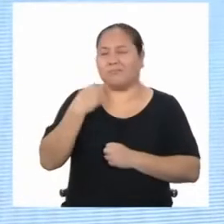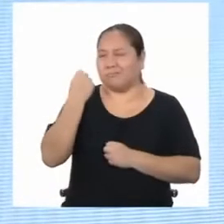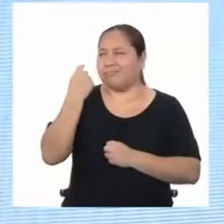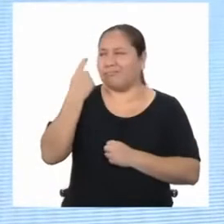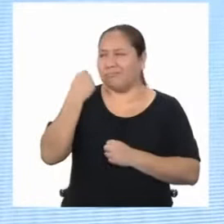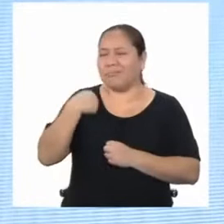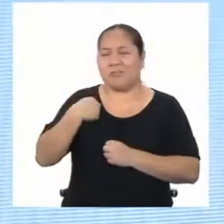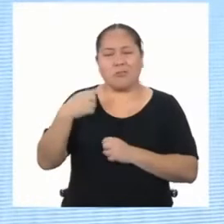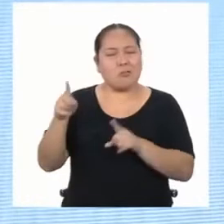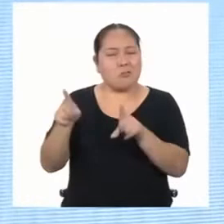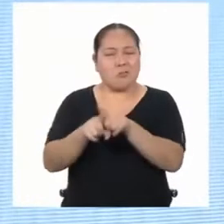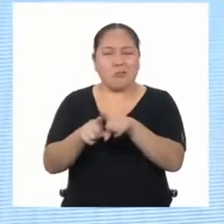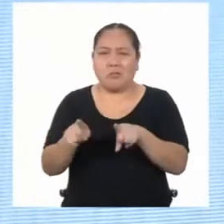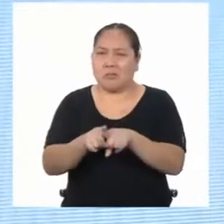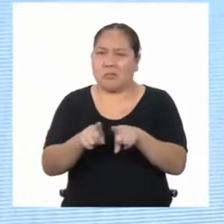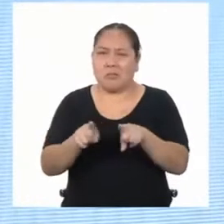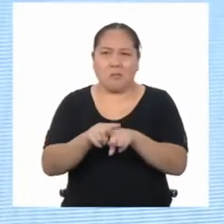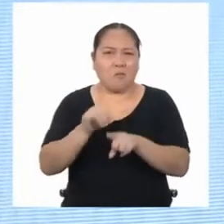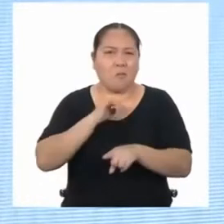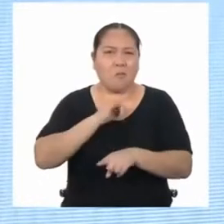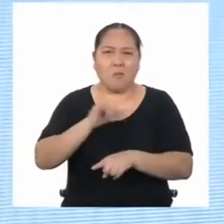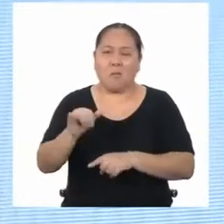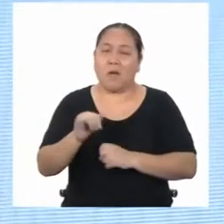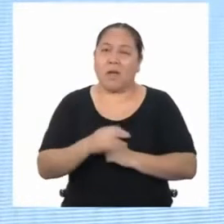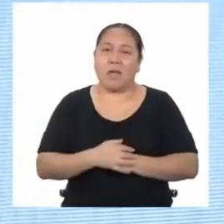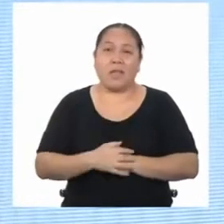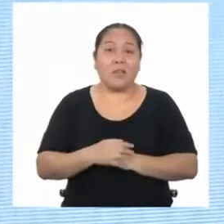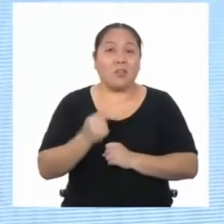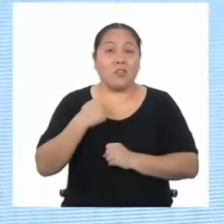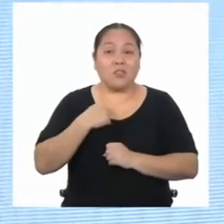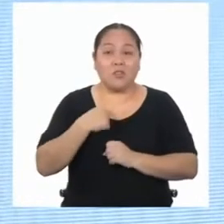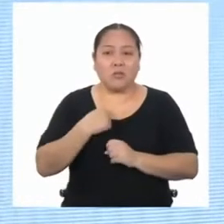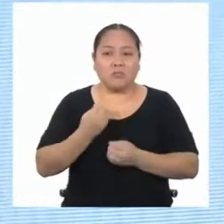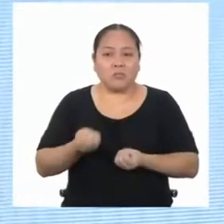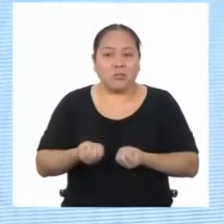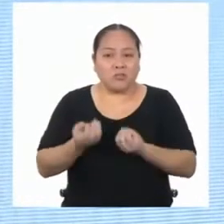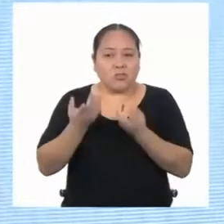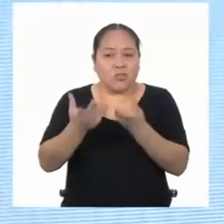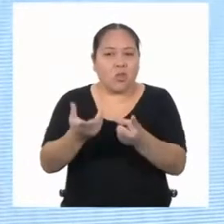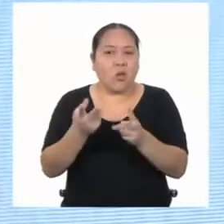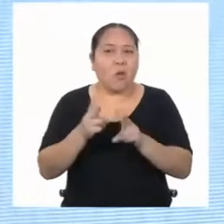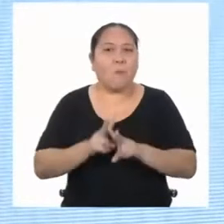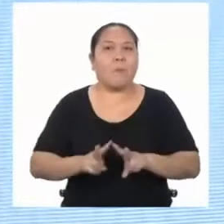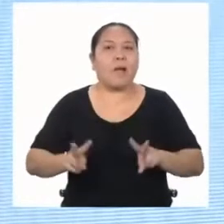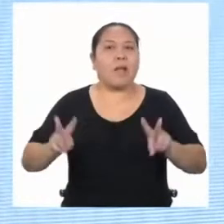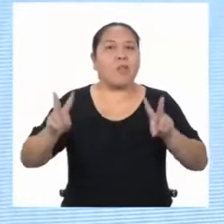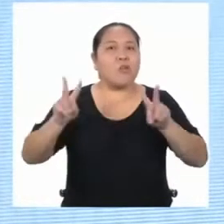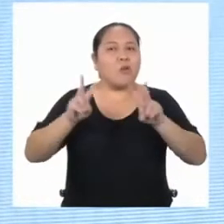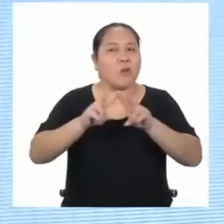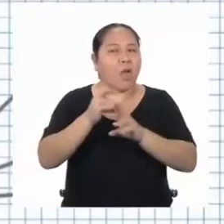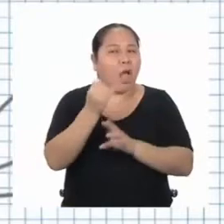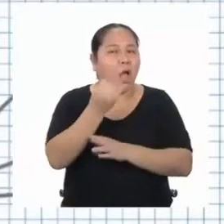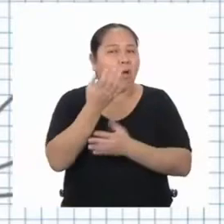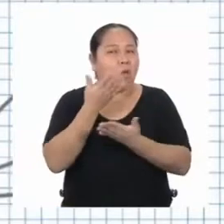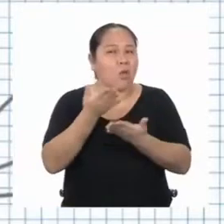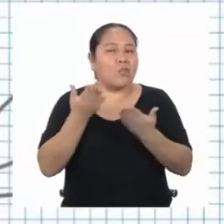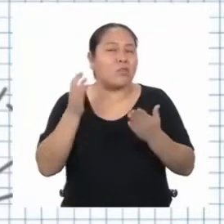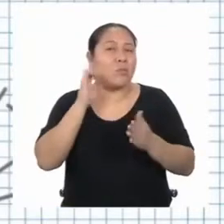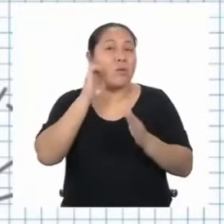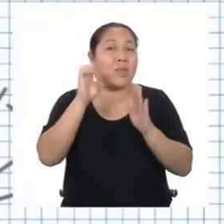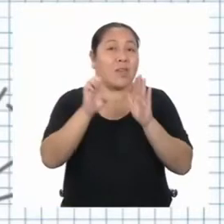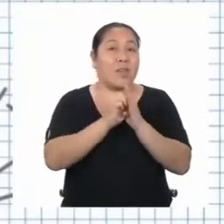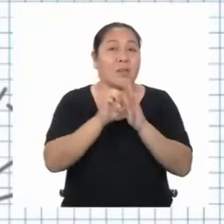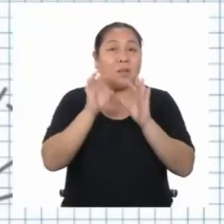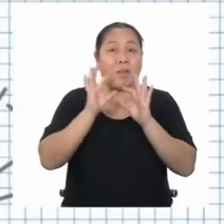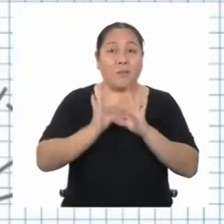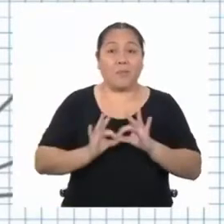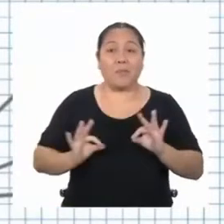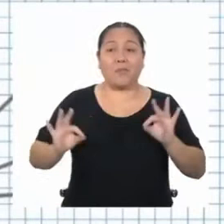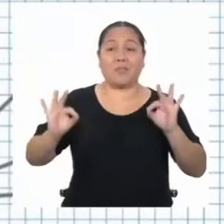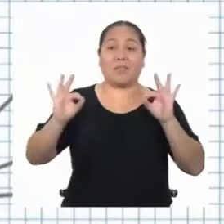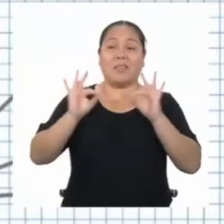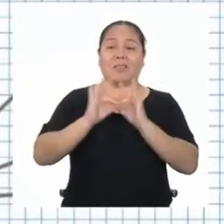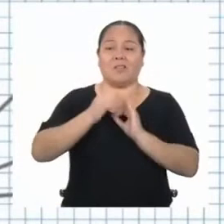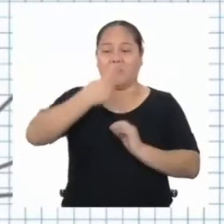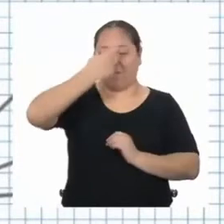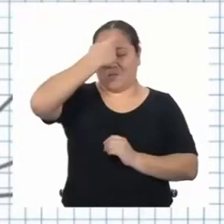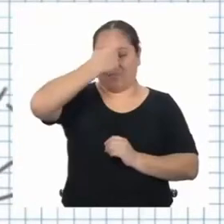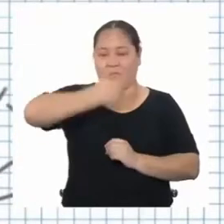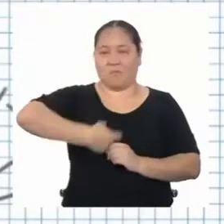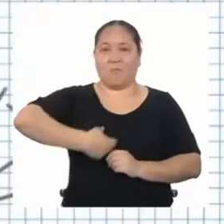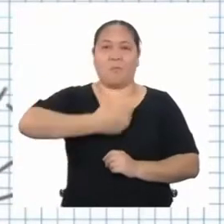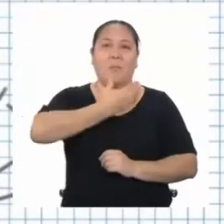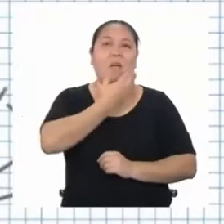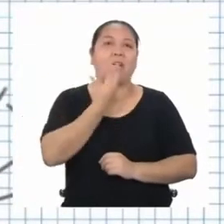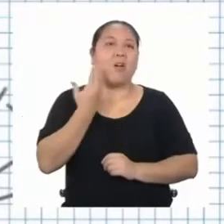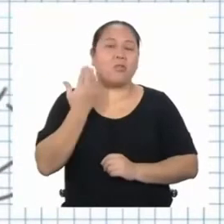Y también le estoy dando más valor a algunas cosas, como la importancia de ser un mejor ciudadano.